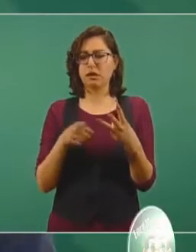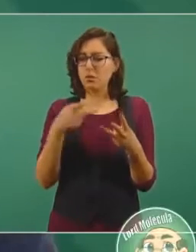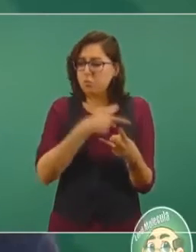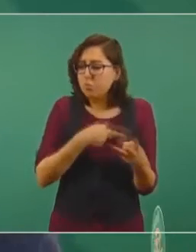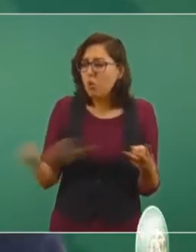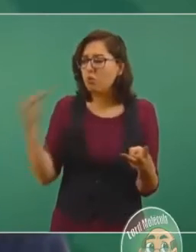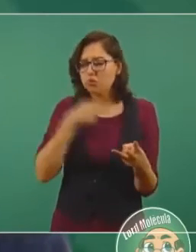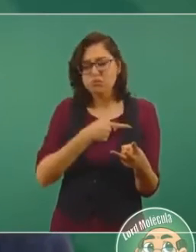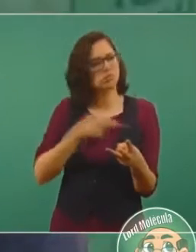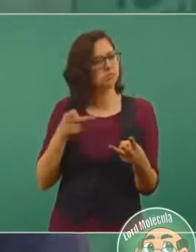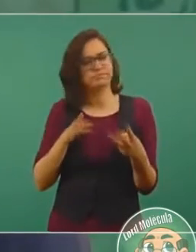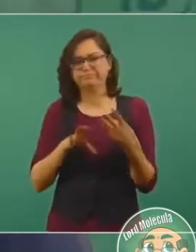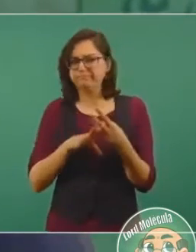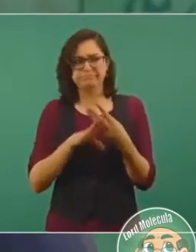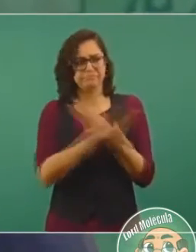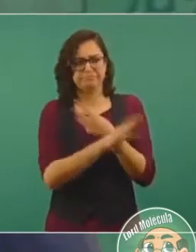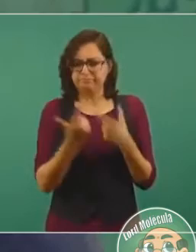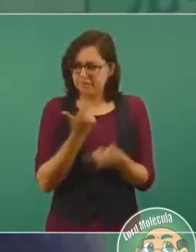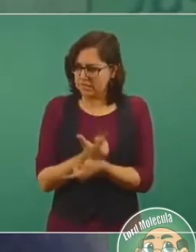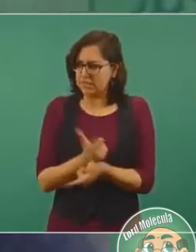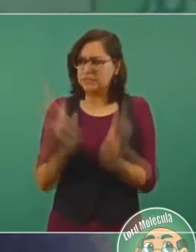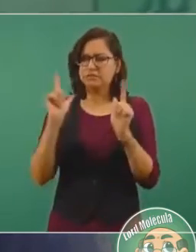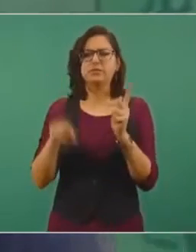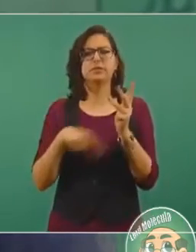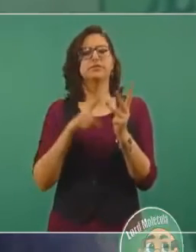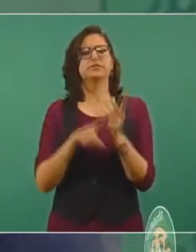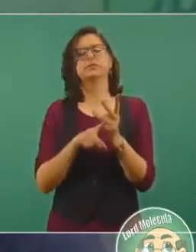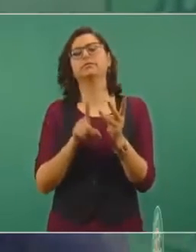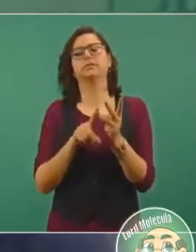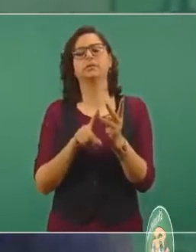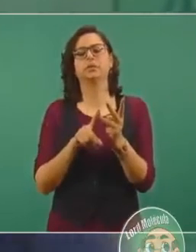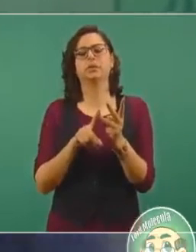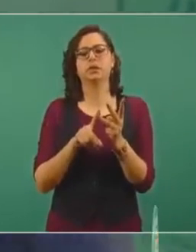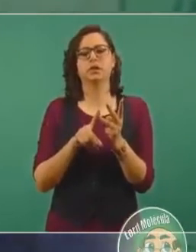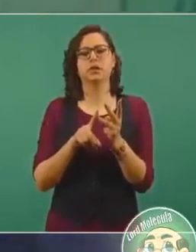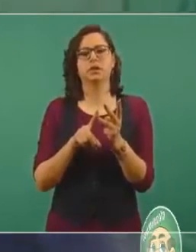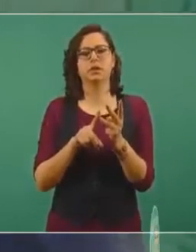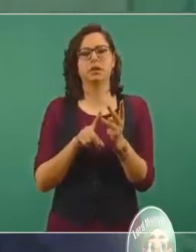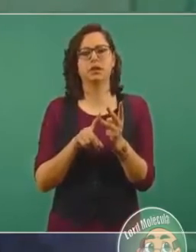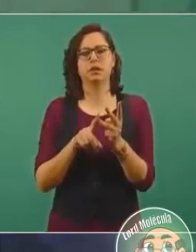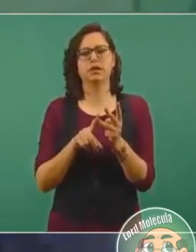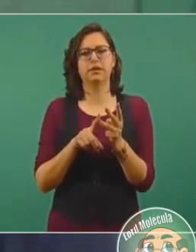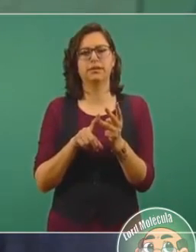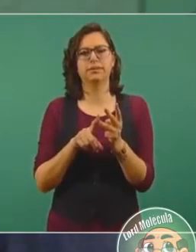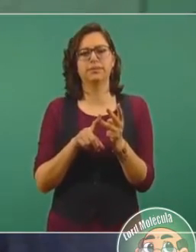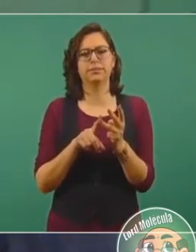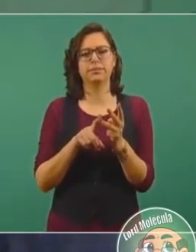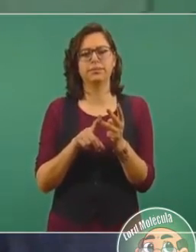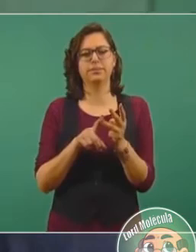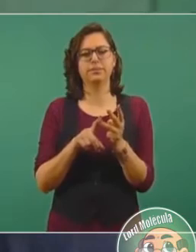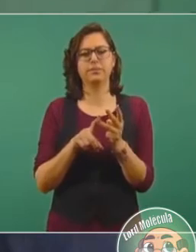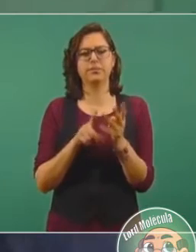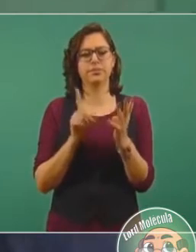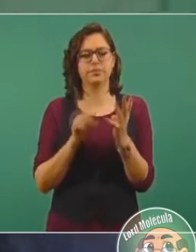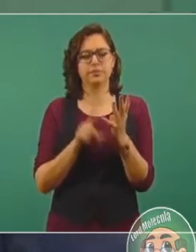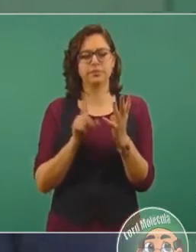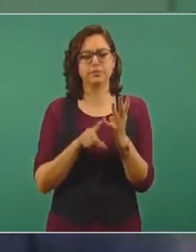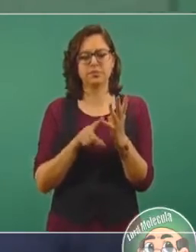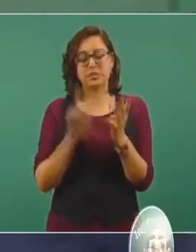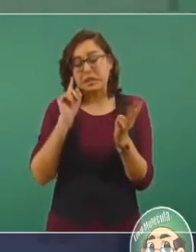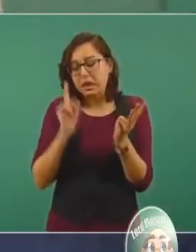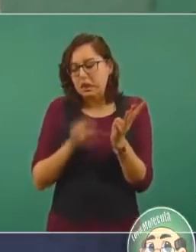que